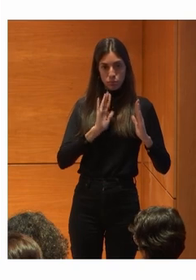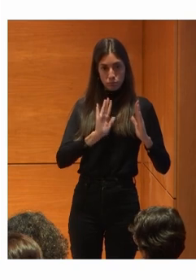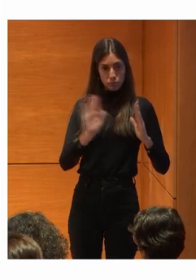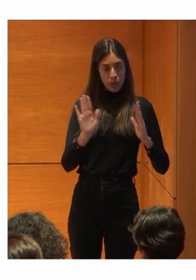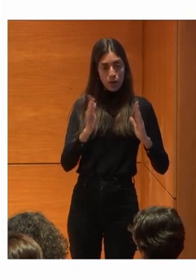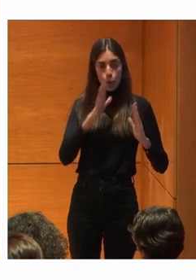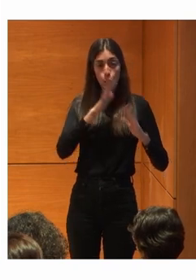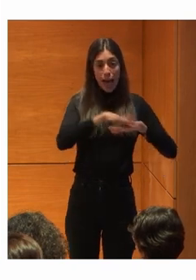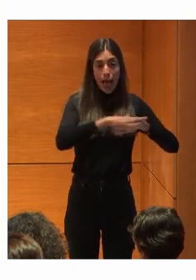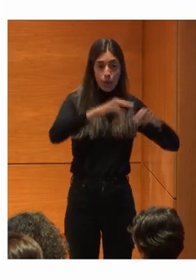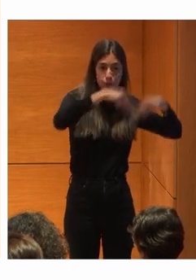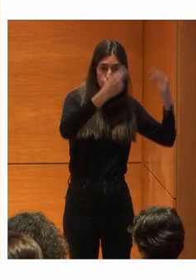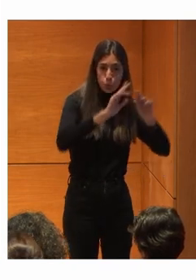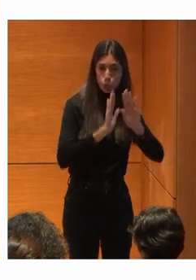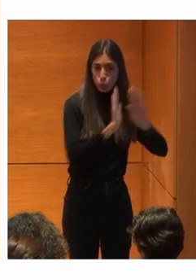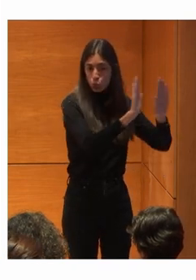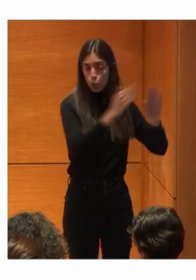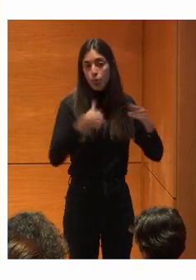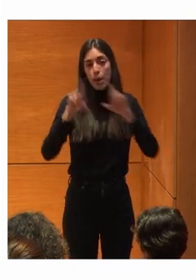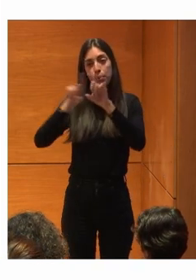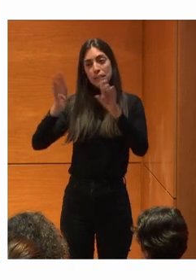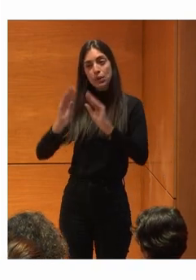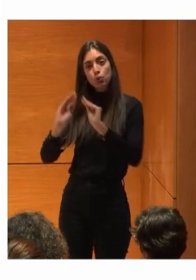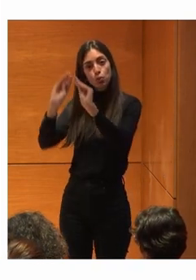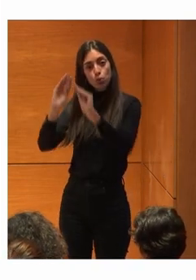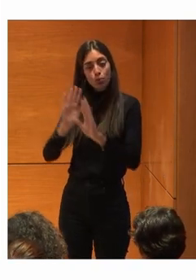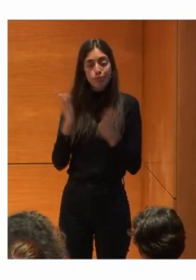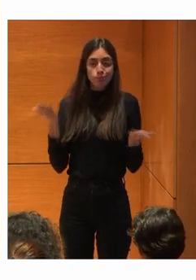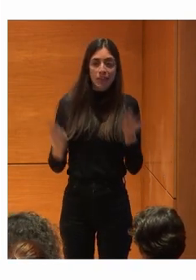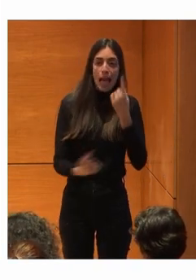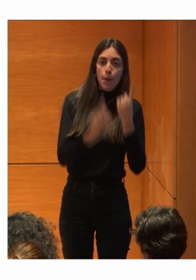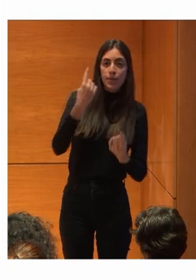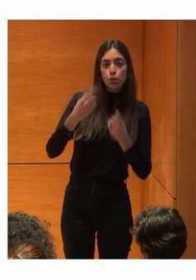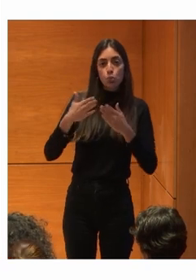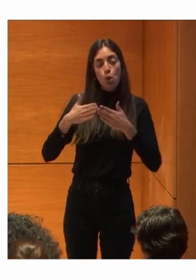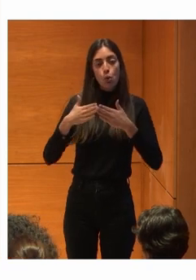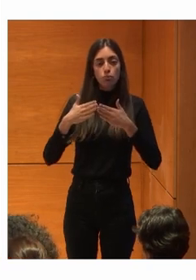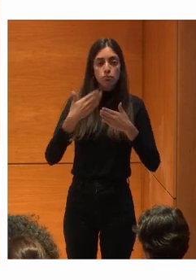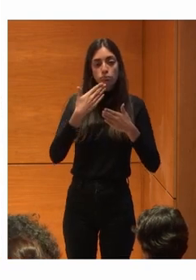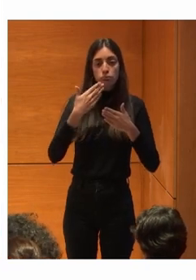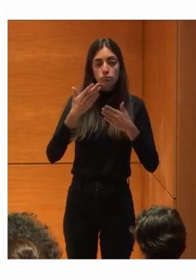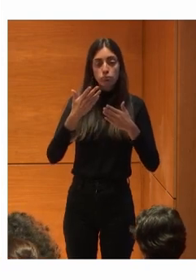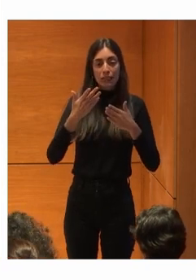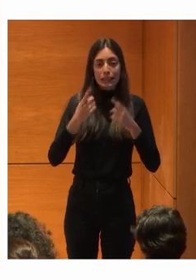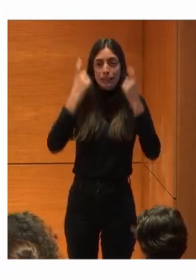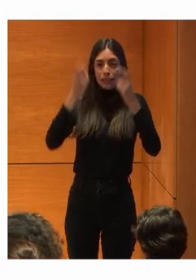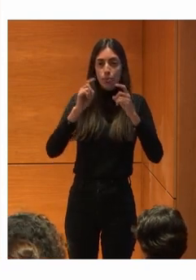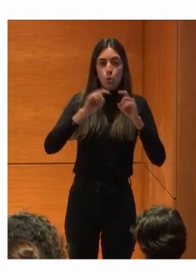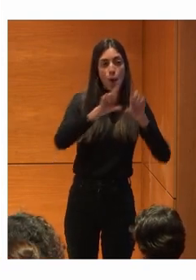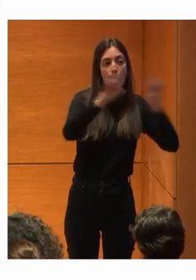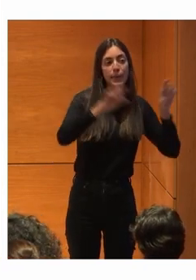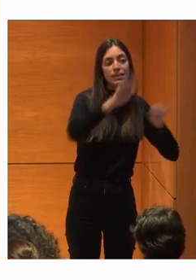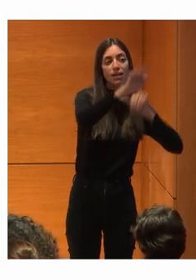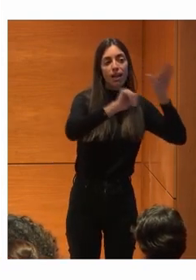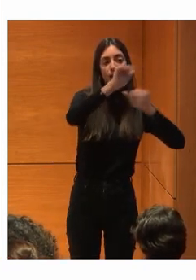pública En la suya Las empresas En la suya Y de vez en cuando Cogíamos la barquita Y nos íbamos A la isla De las empresas Y